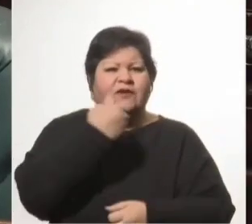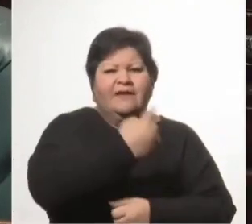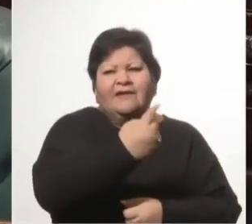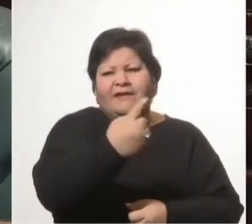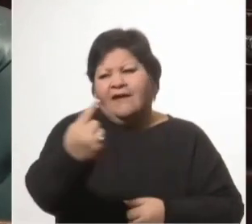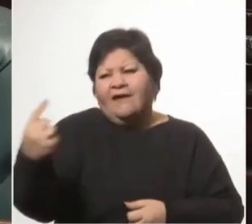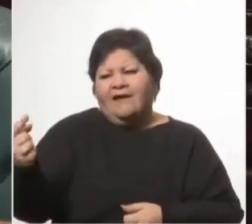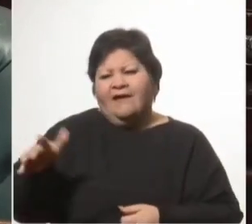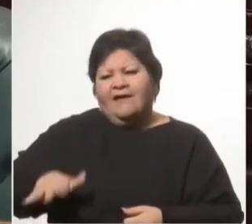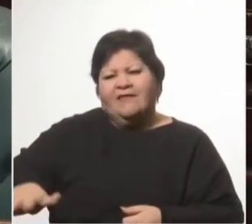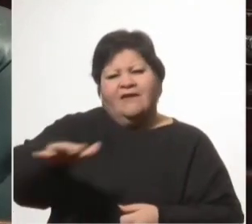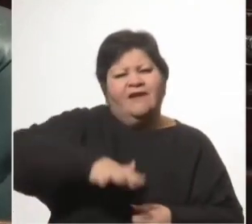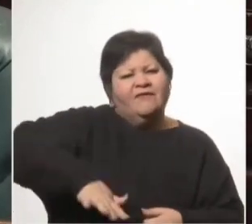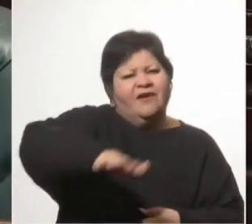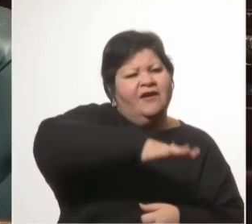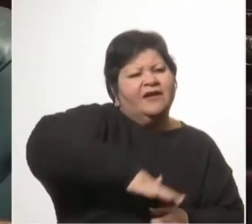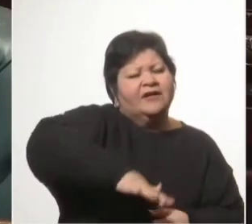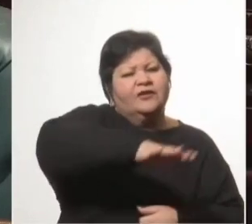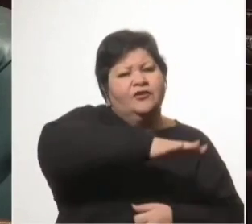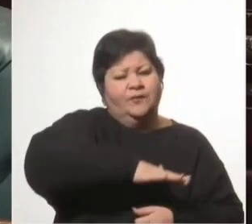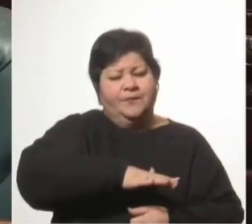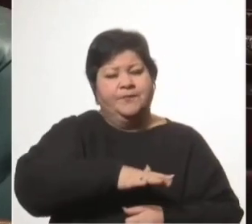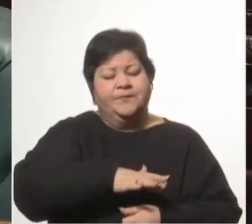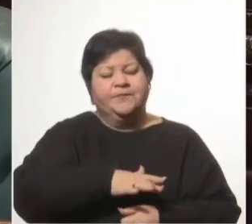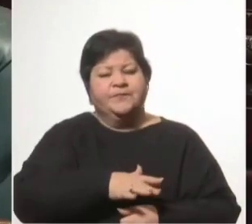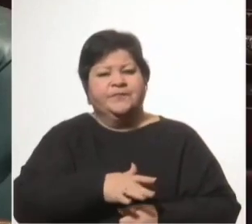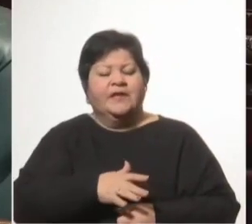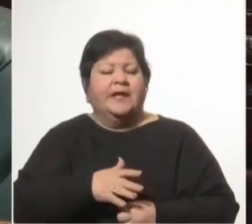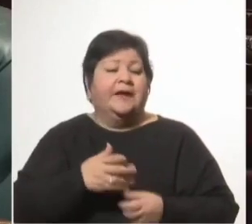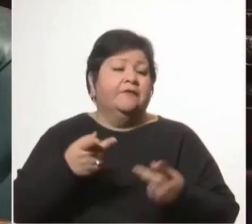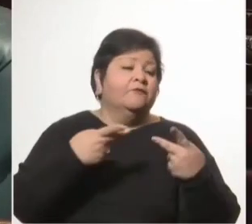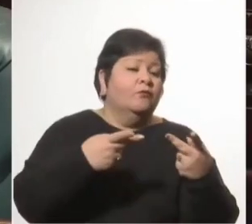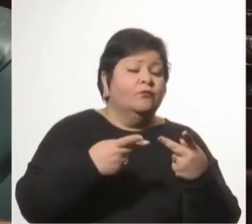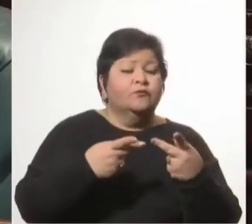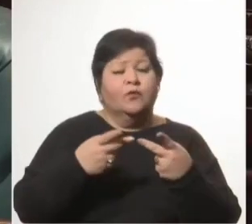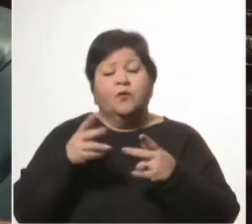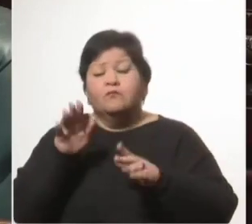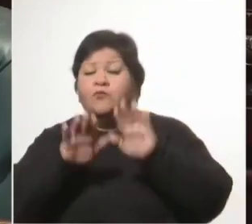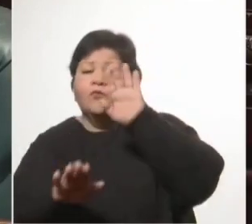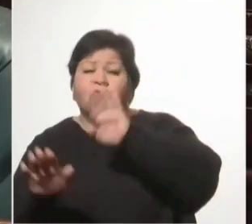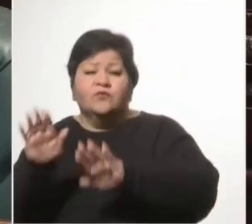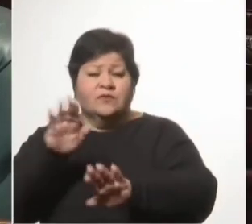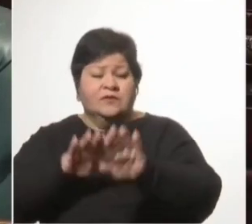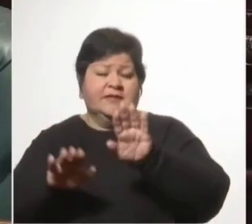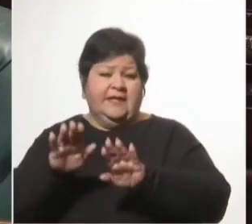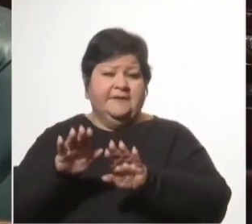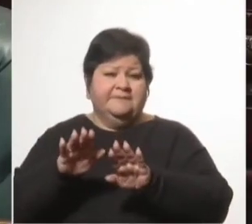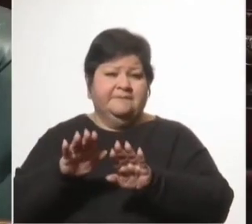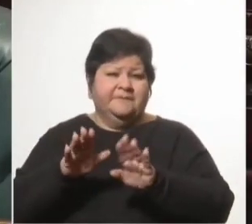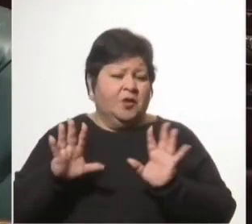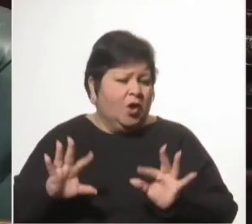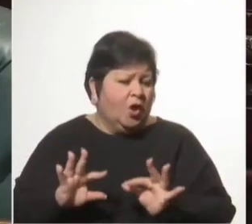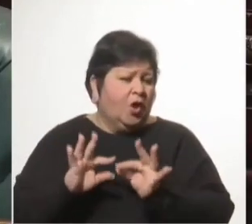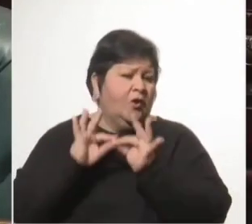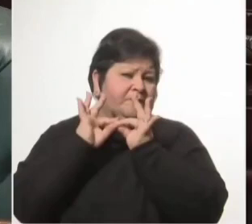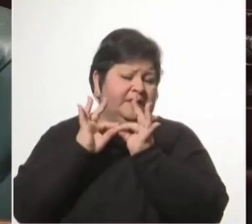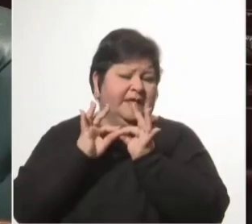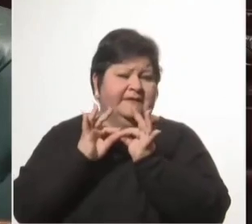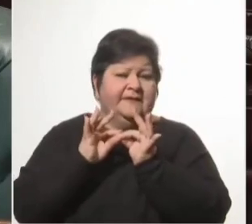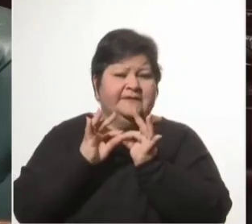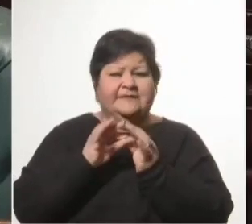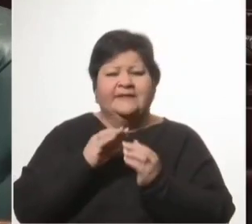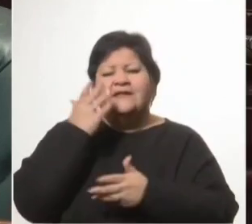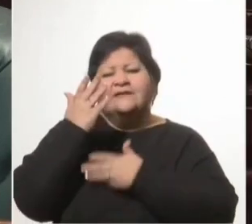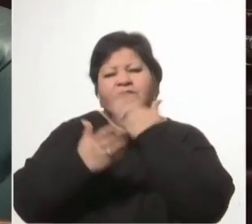Murga y fútbol, dos pasiones populares, fueron compaginadas en su brillante interpretación de Un domingo sin